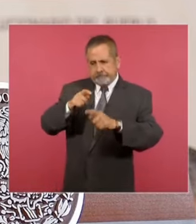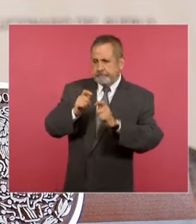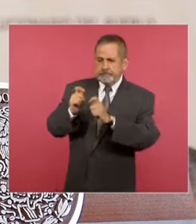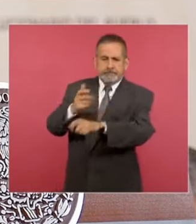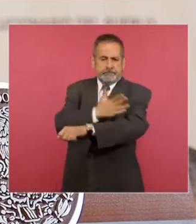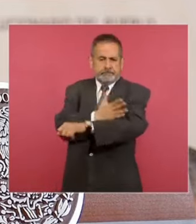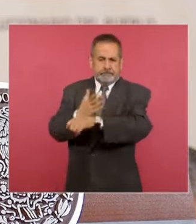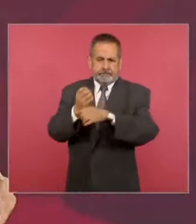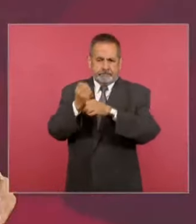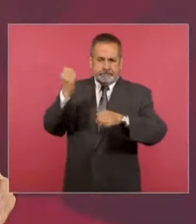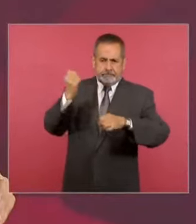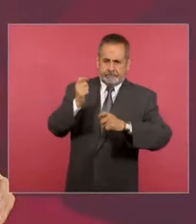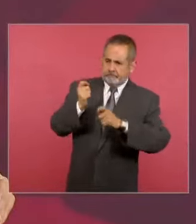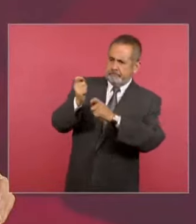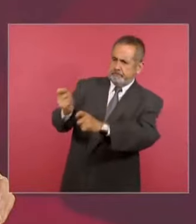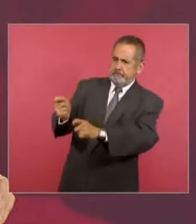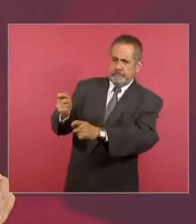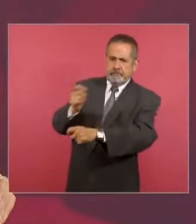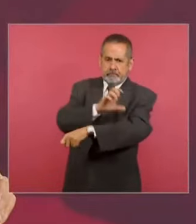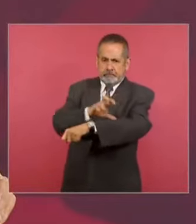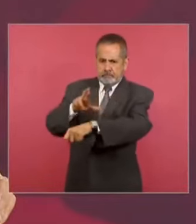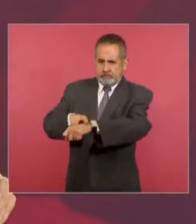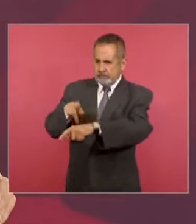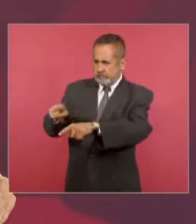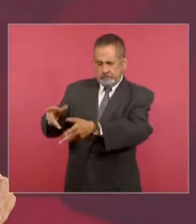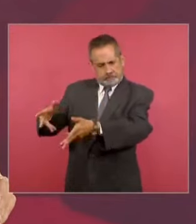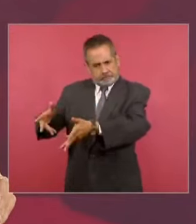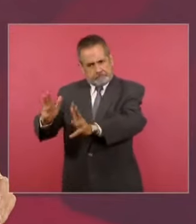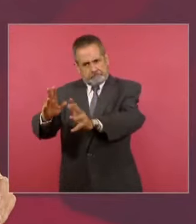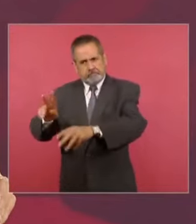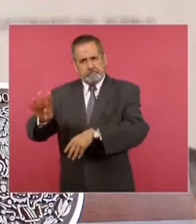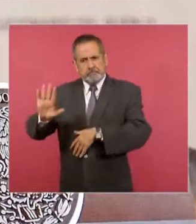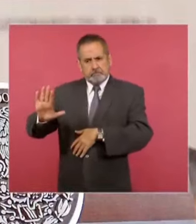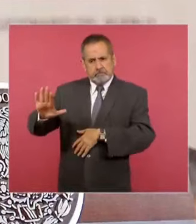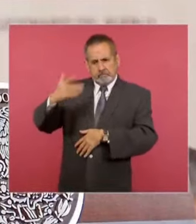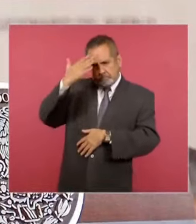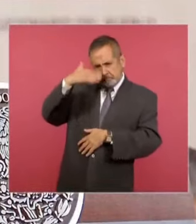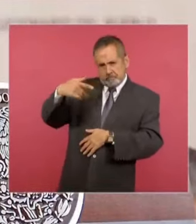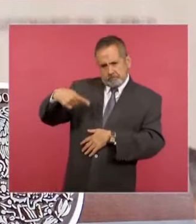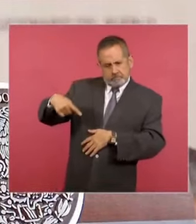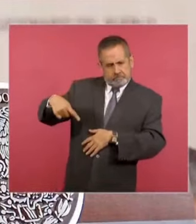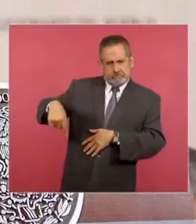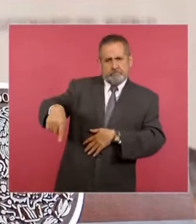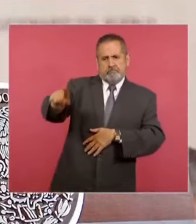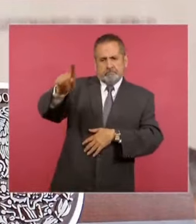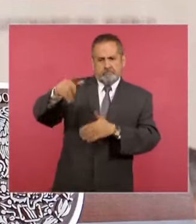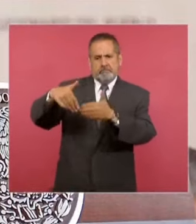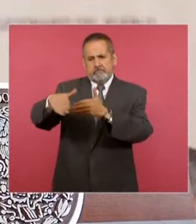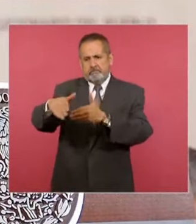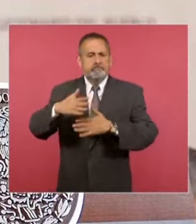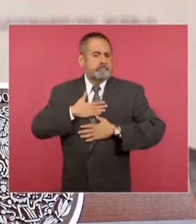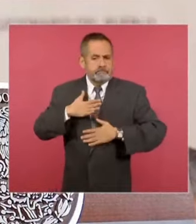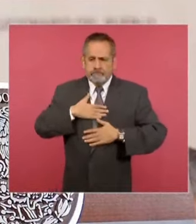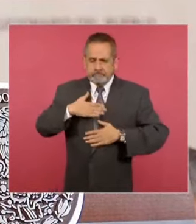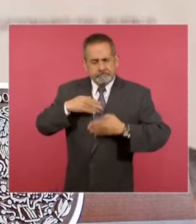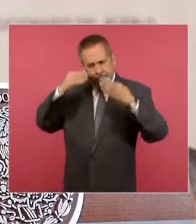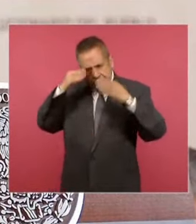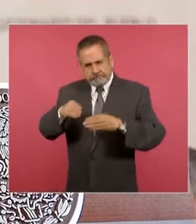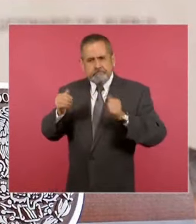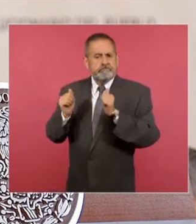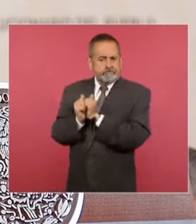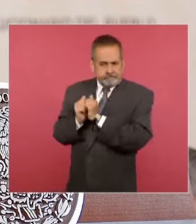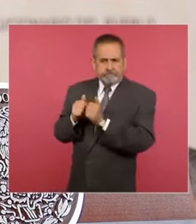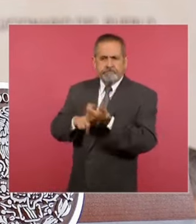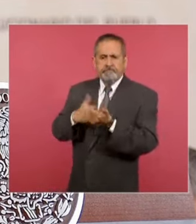bastón de mando, pues ya hay coordinadora que hará lo propio en ese terreno, pero nosotros estaremos